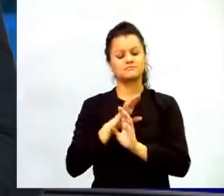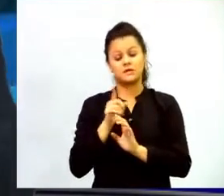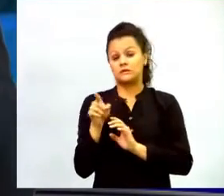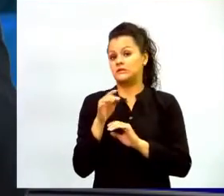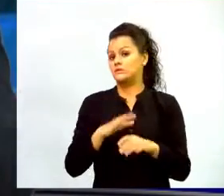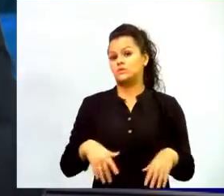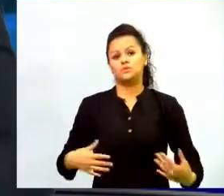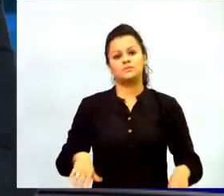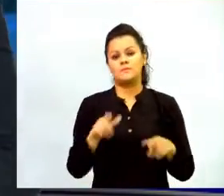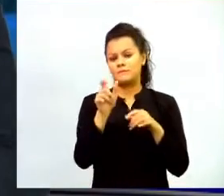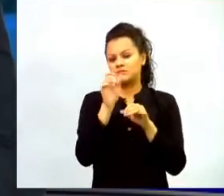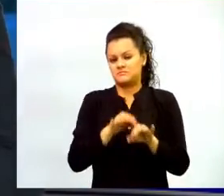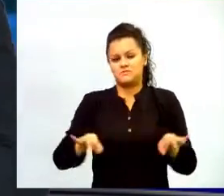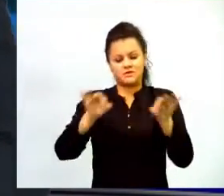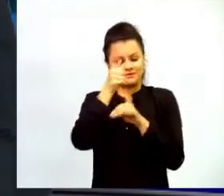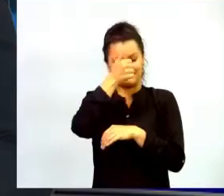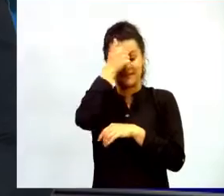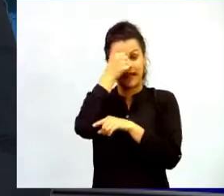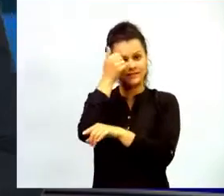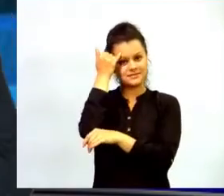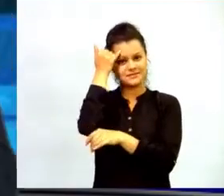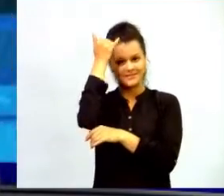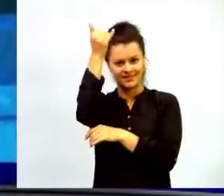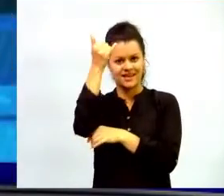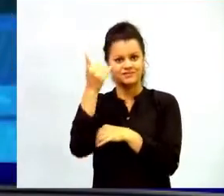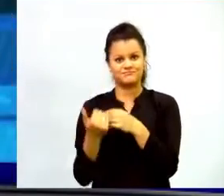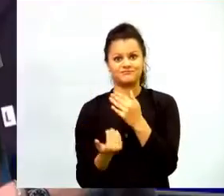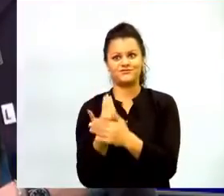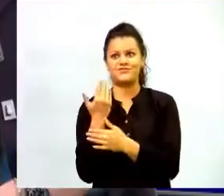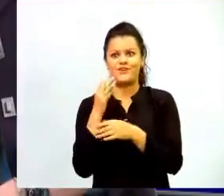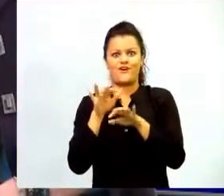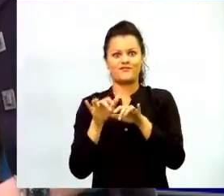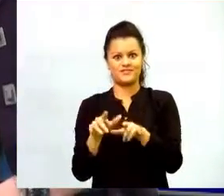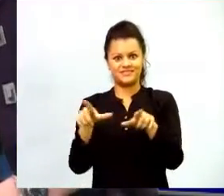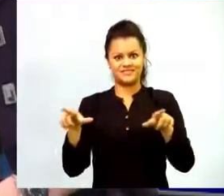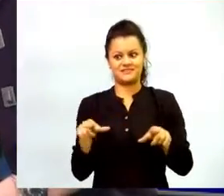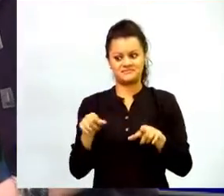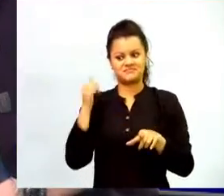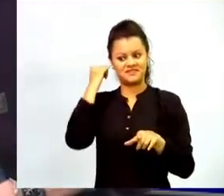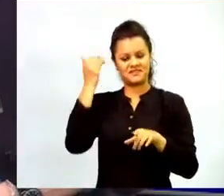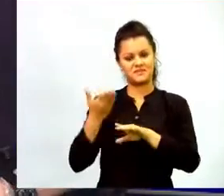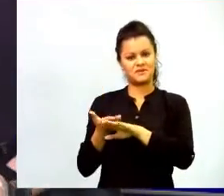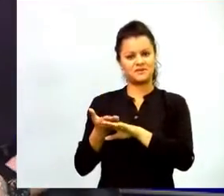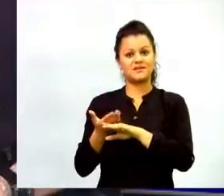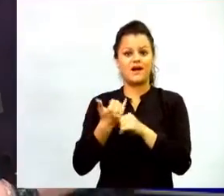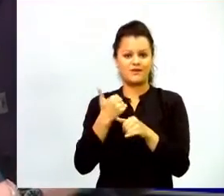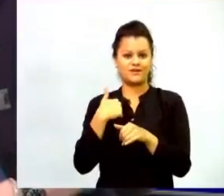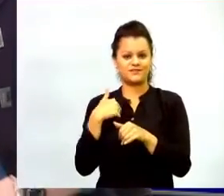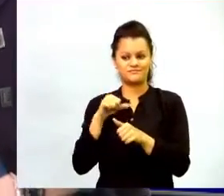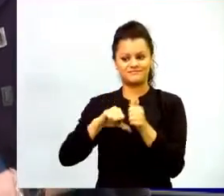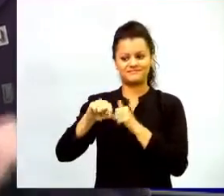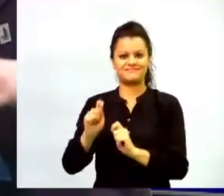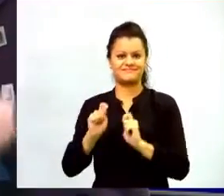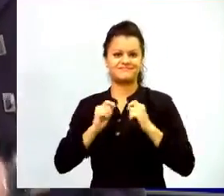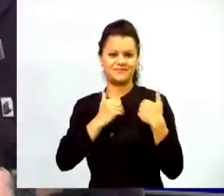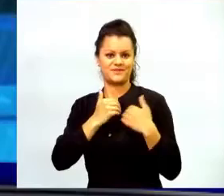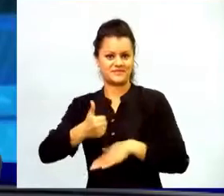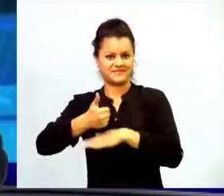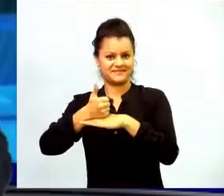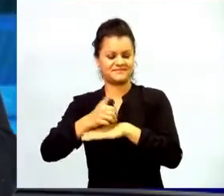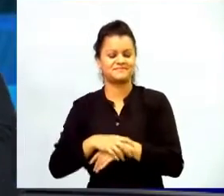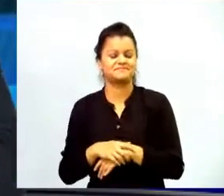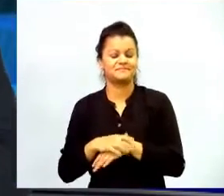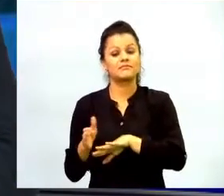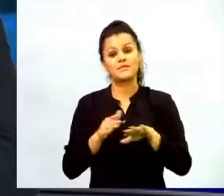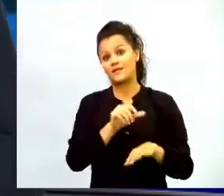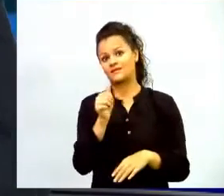Colombia, fundadora de la oficina que yo tengo el honor de dirigir en este momento. También nos acompaña Carlos Orozco, un